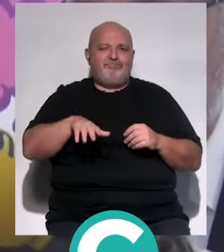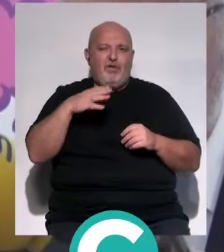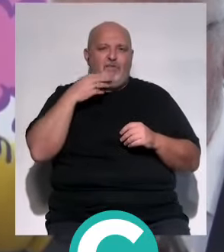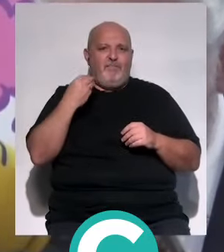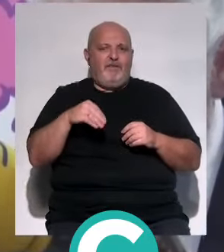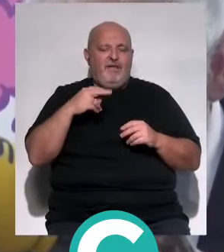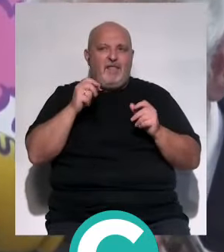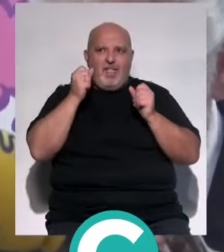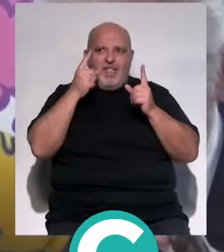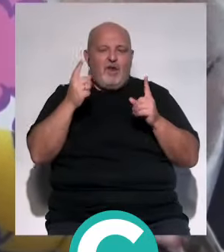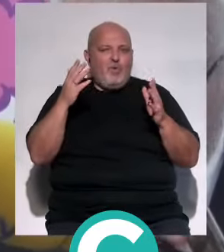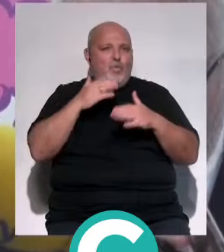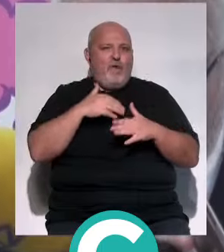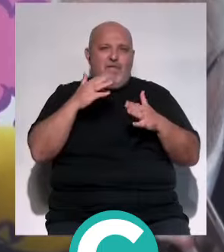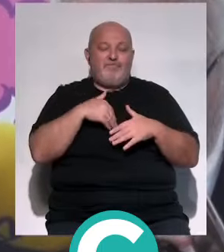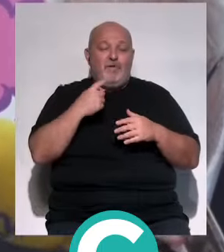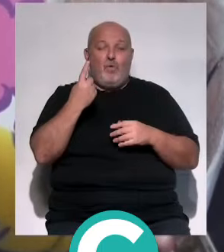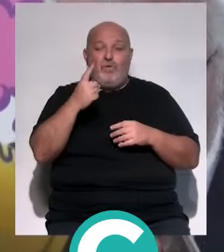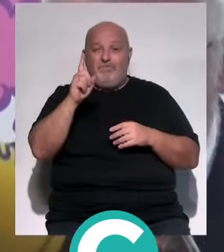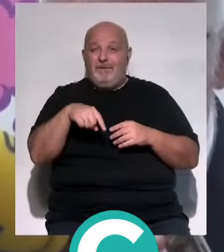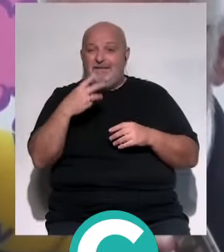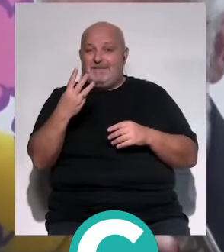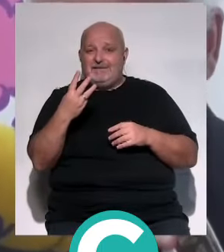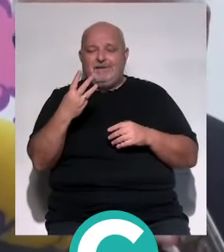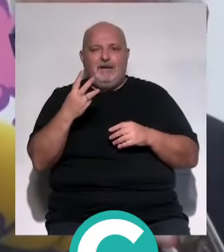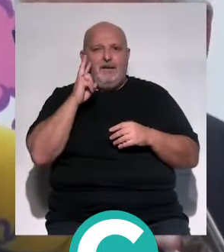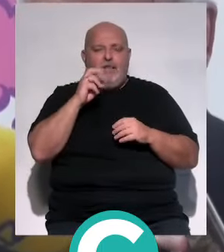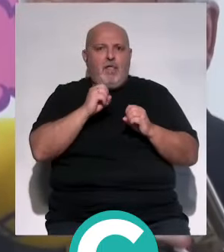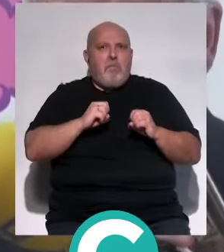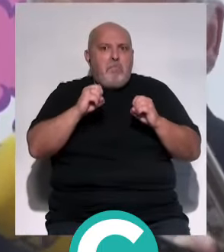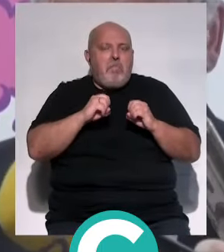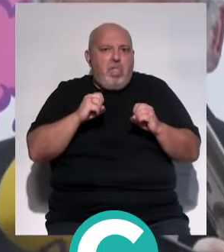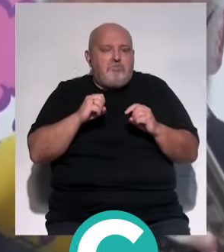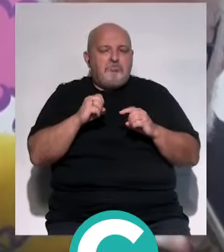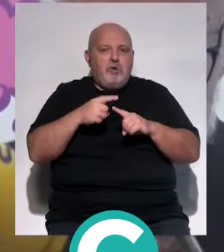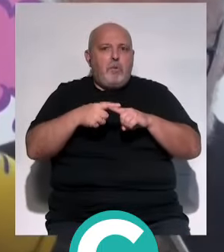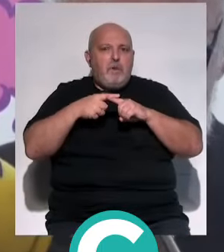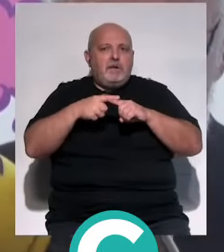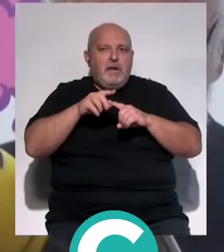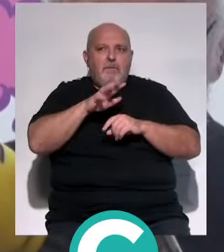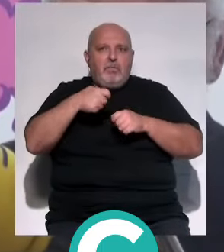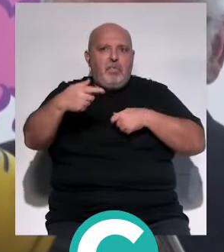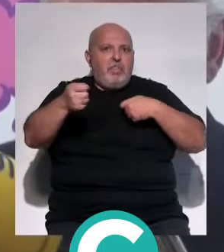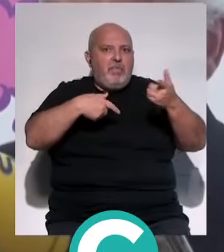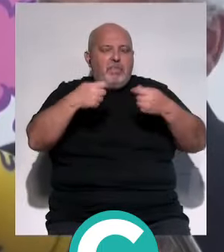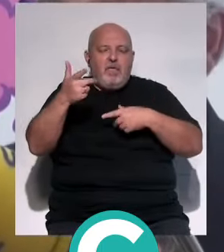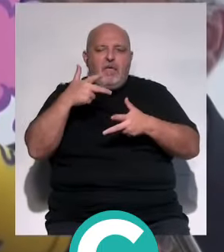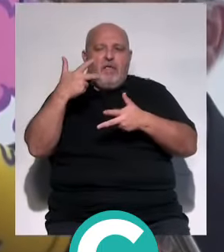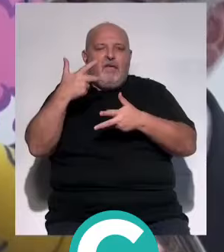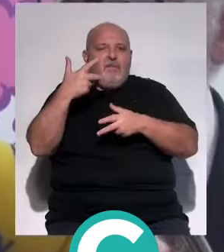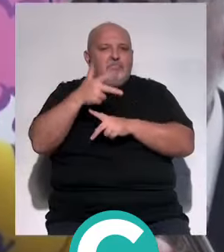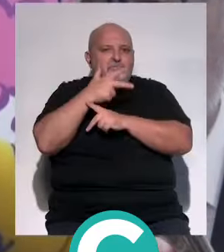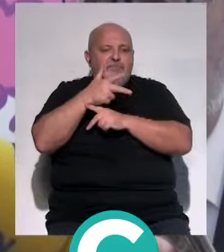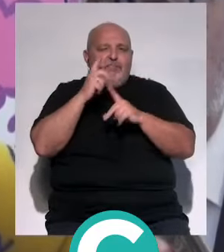adolescentes de este tipo de riesgos. Sabemos que uno de cada tres no ve nada arriesgado en compartir imágenes íntimas a través del medio